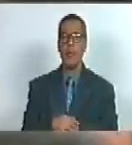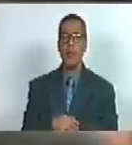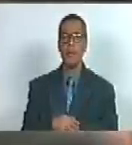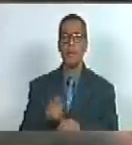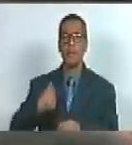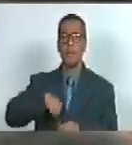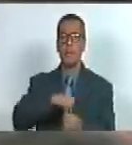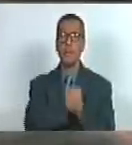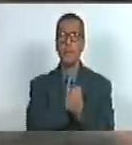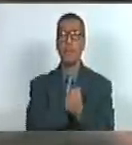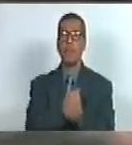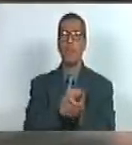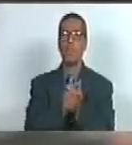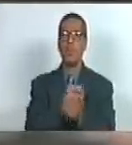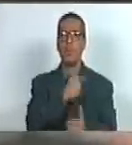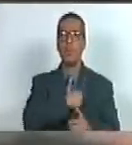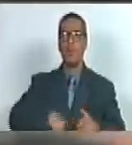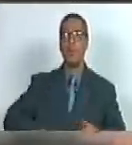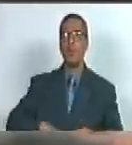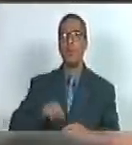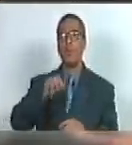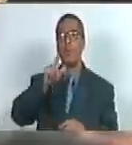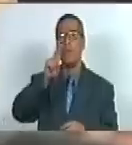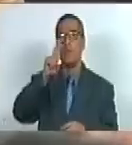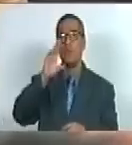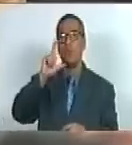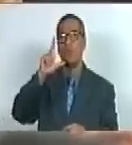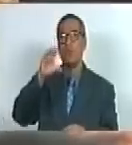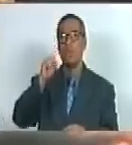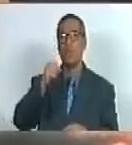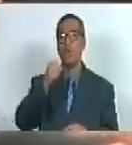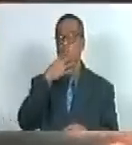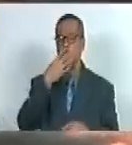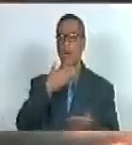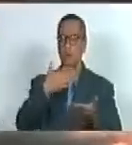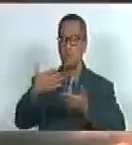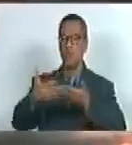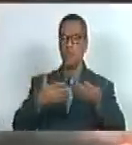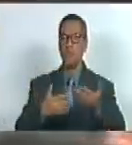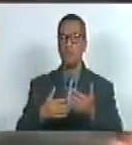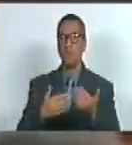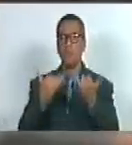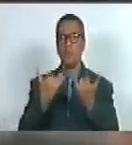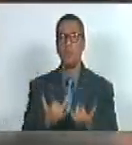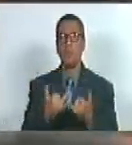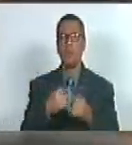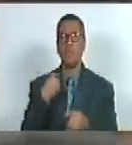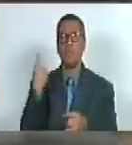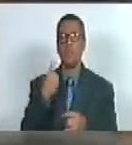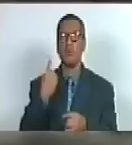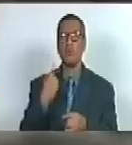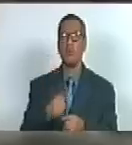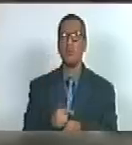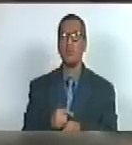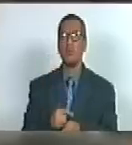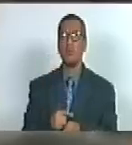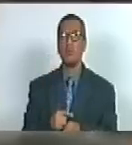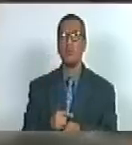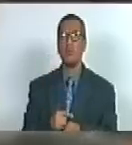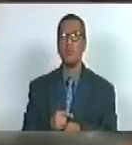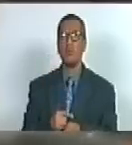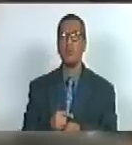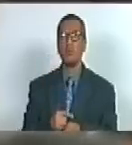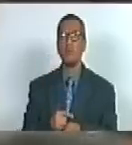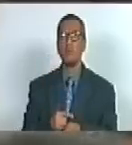querido camarada presidente Lula de Asilva tenemos buenas relaciones y ya solamente queda lo que se